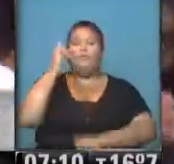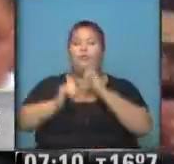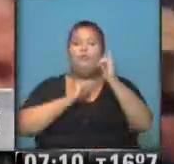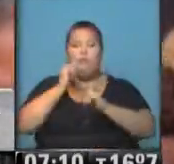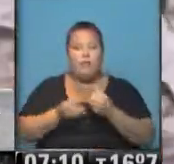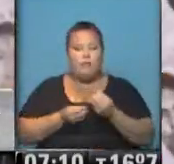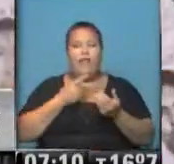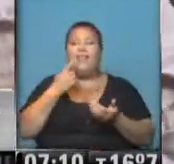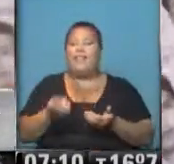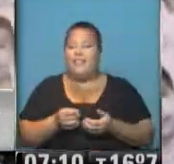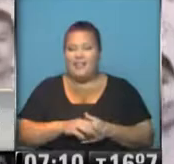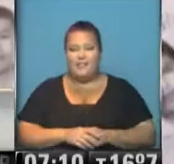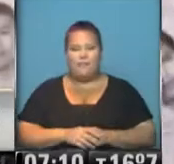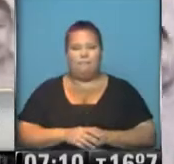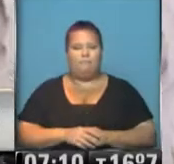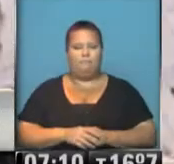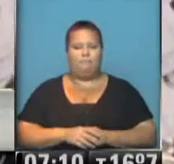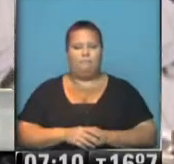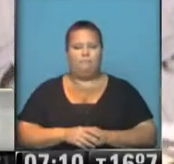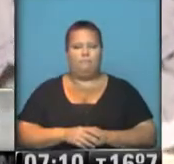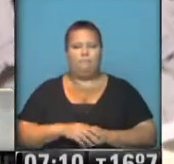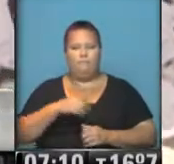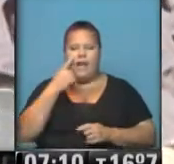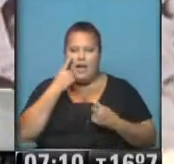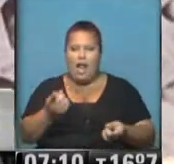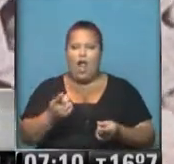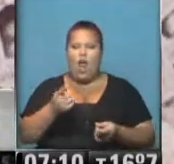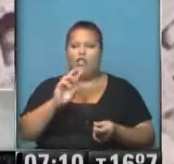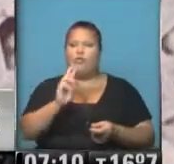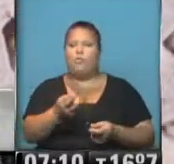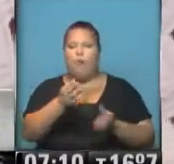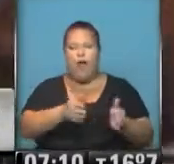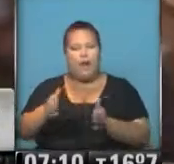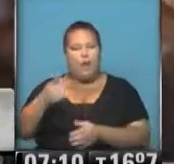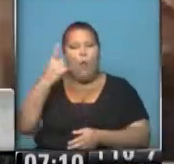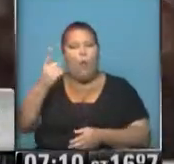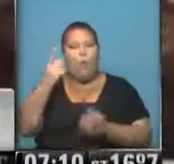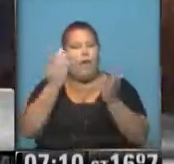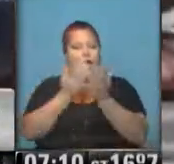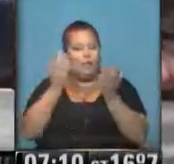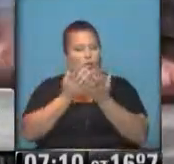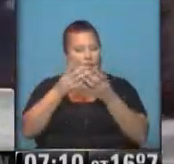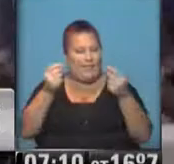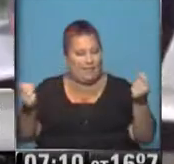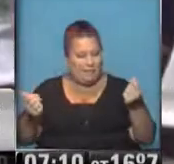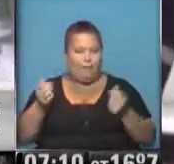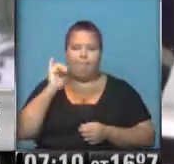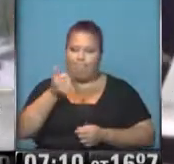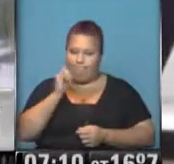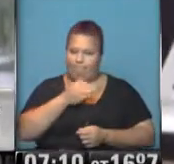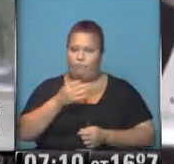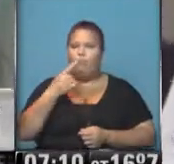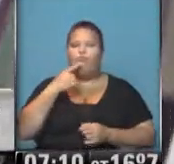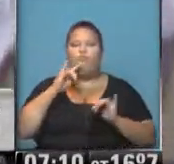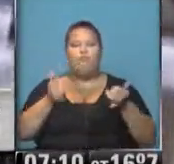señala que han sido reconocidos los restos de uno de los estudiantes desaparecidos. Sí, es